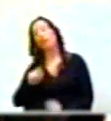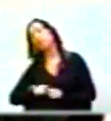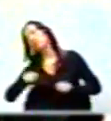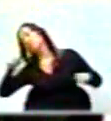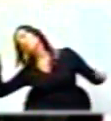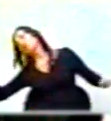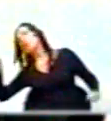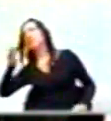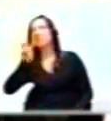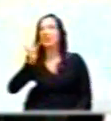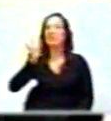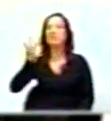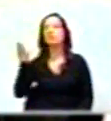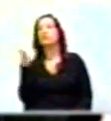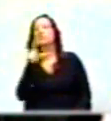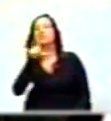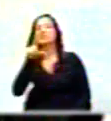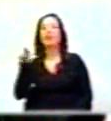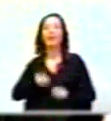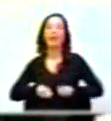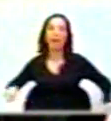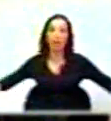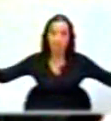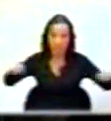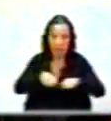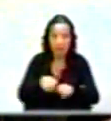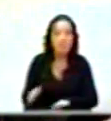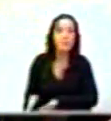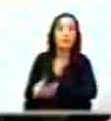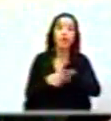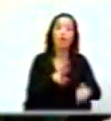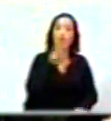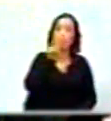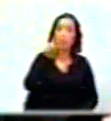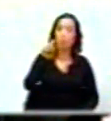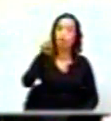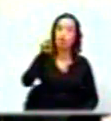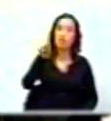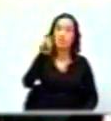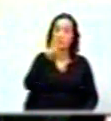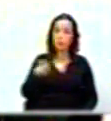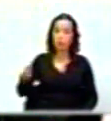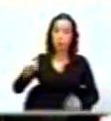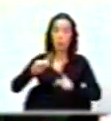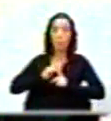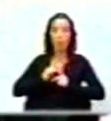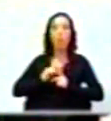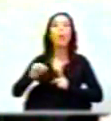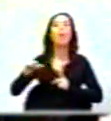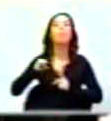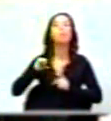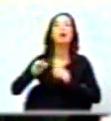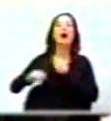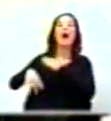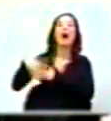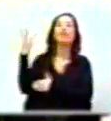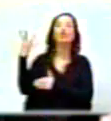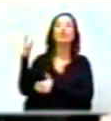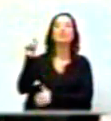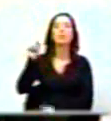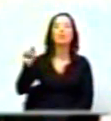entre 3 y 100 hectáreas. El 2.6% de los propietarios poseen el 14